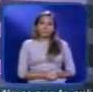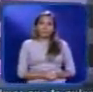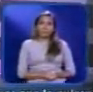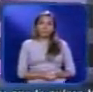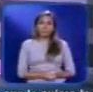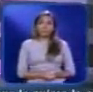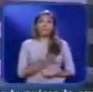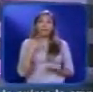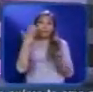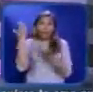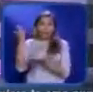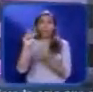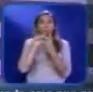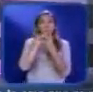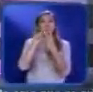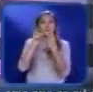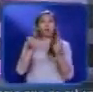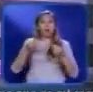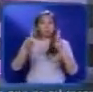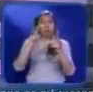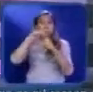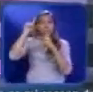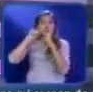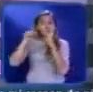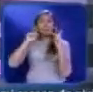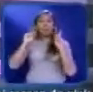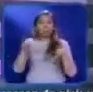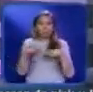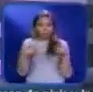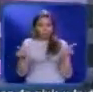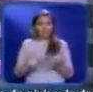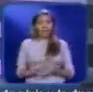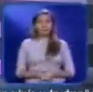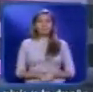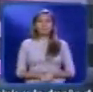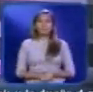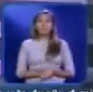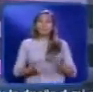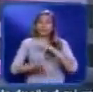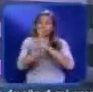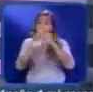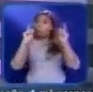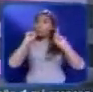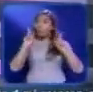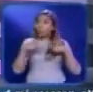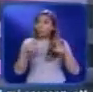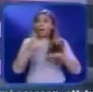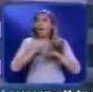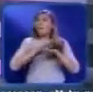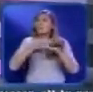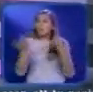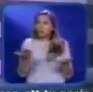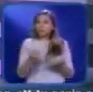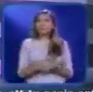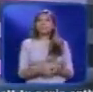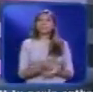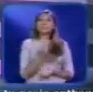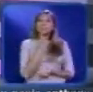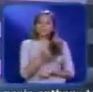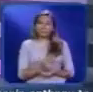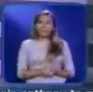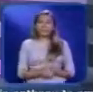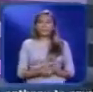Bueno, ahí tienen par de opciones bien distintas pero musicales Continúo con el tema musical porque oigan esto Kim, Snake,